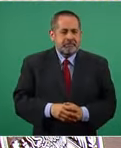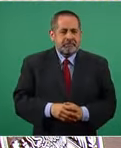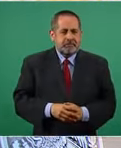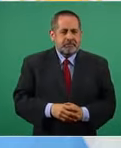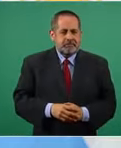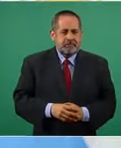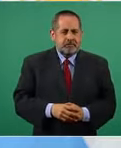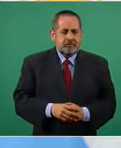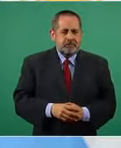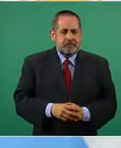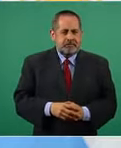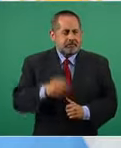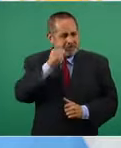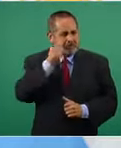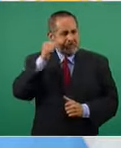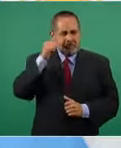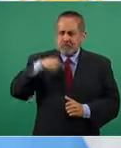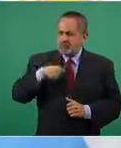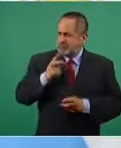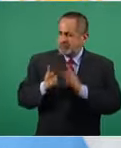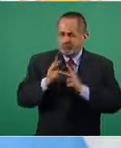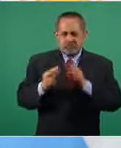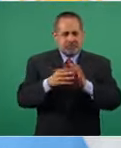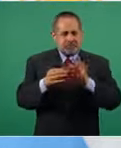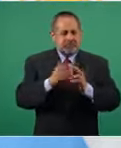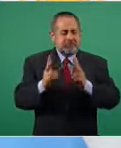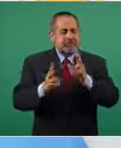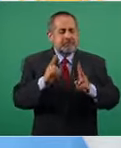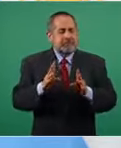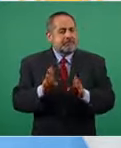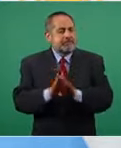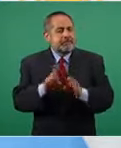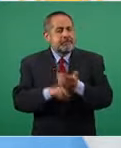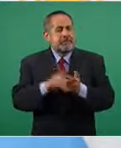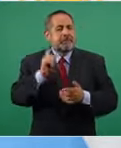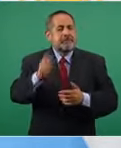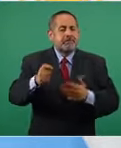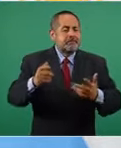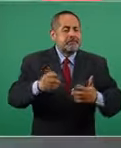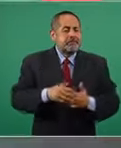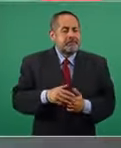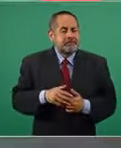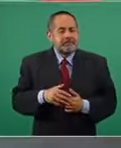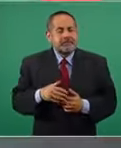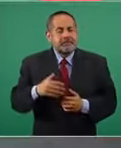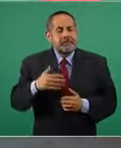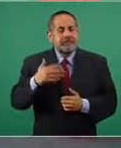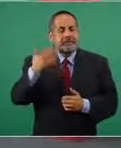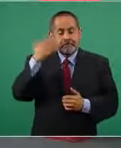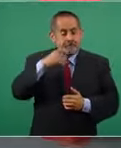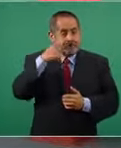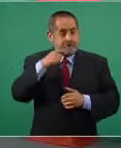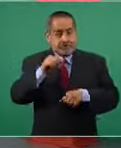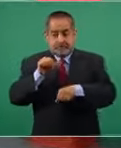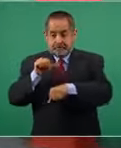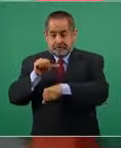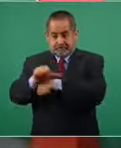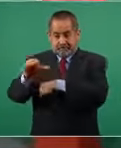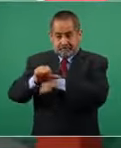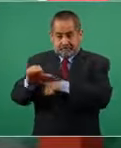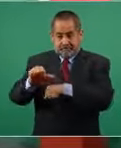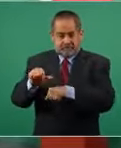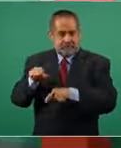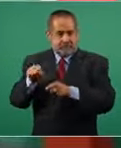ayer comentaba yo de cómo a sabiendas de que Argentina ya no tenía